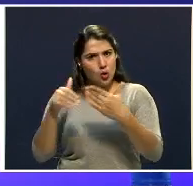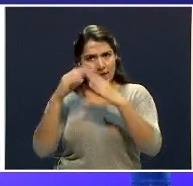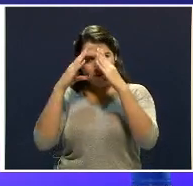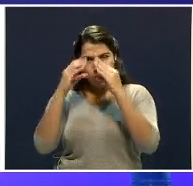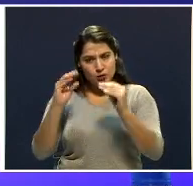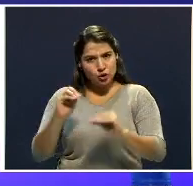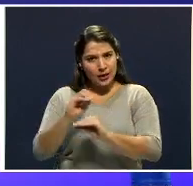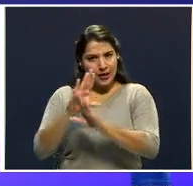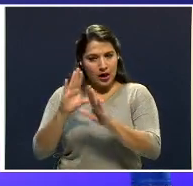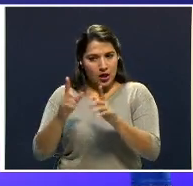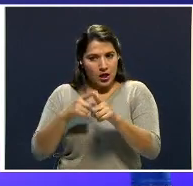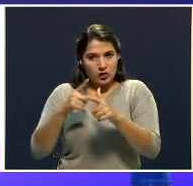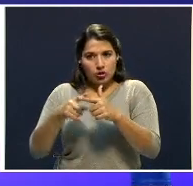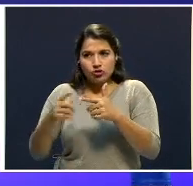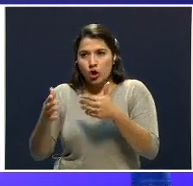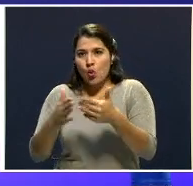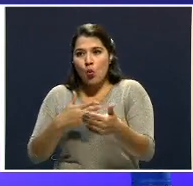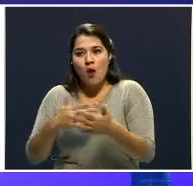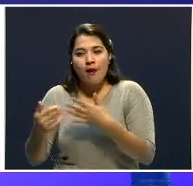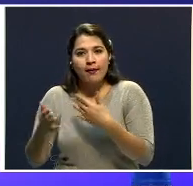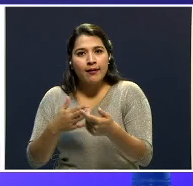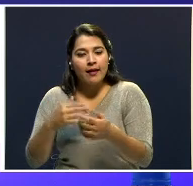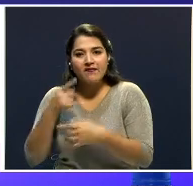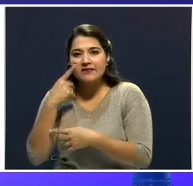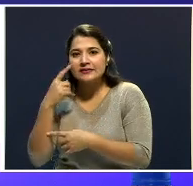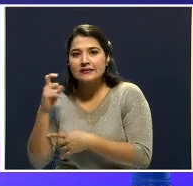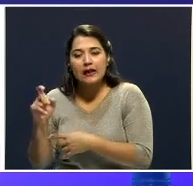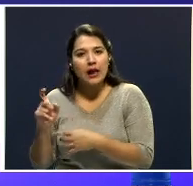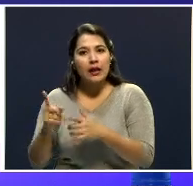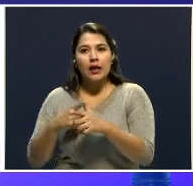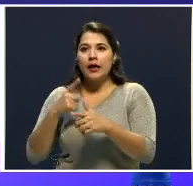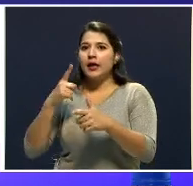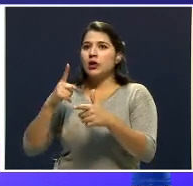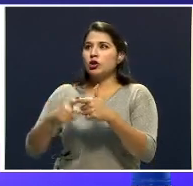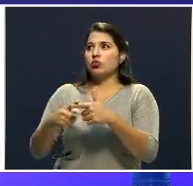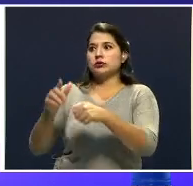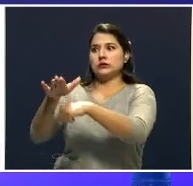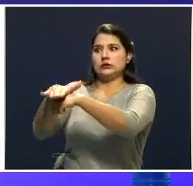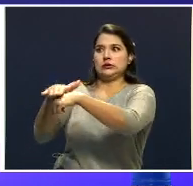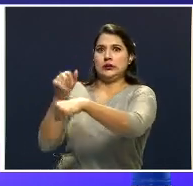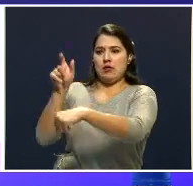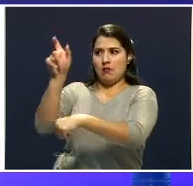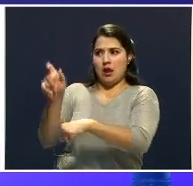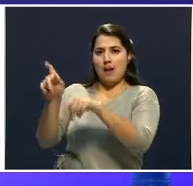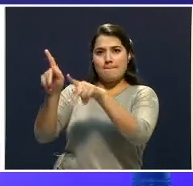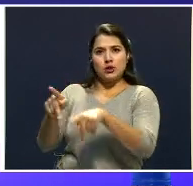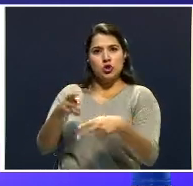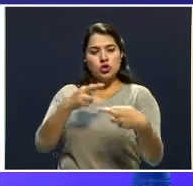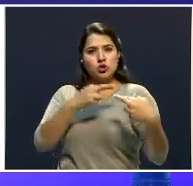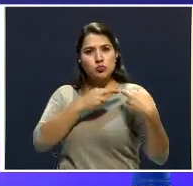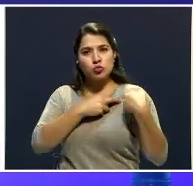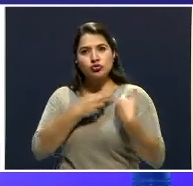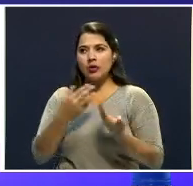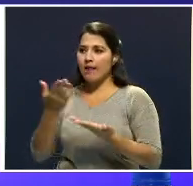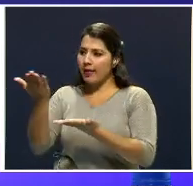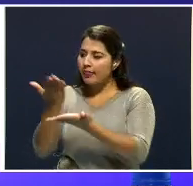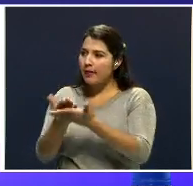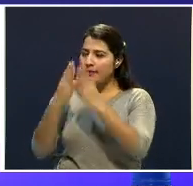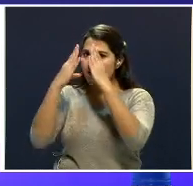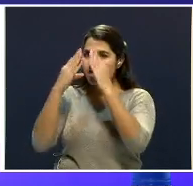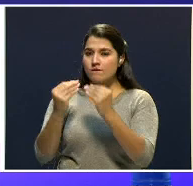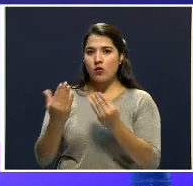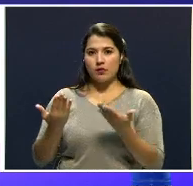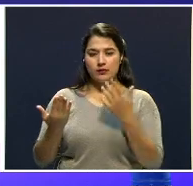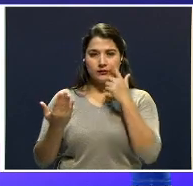reacciona y, por lo menos, llama al sospechoso, le toma los datos preliminares,